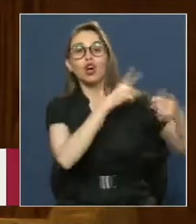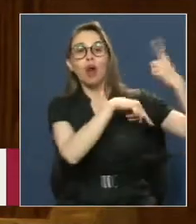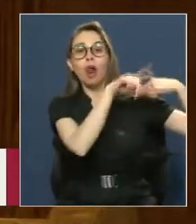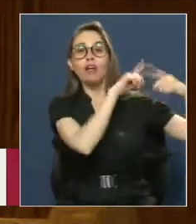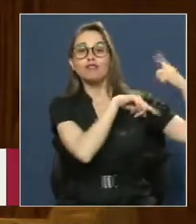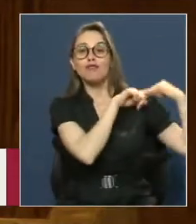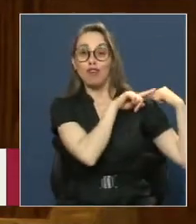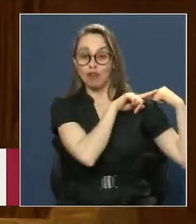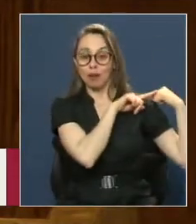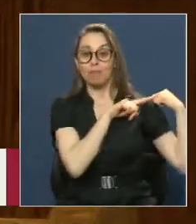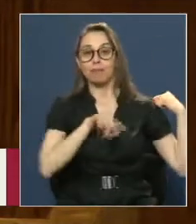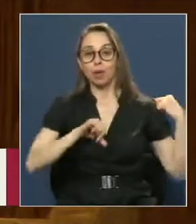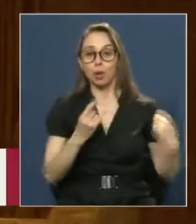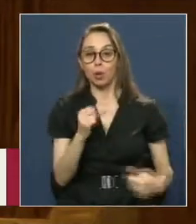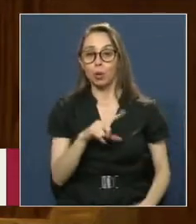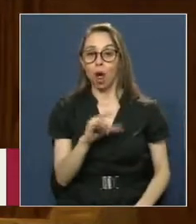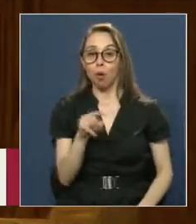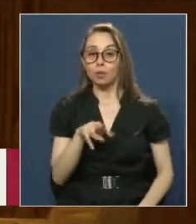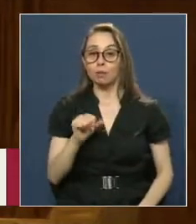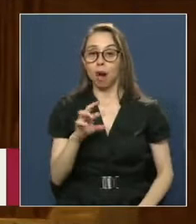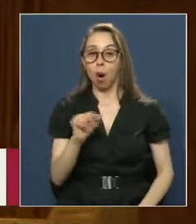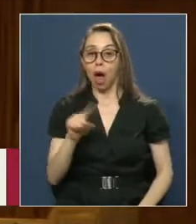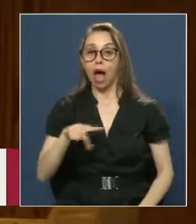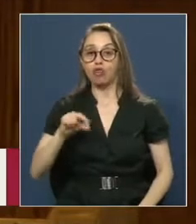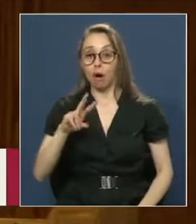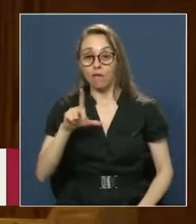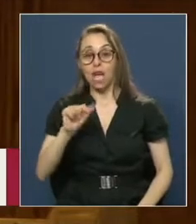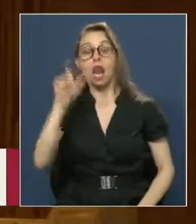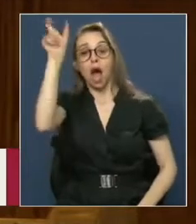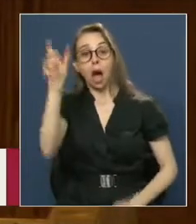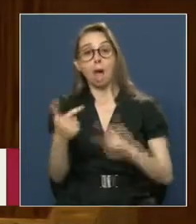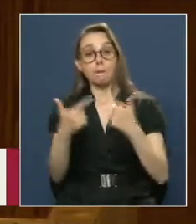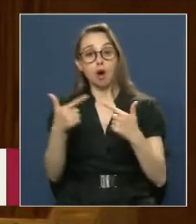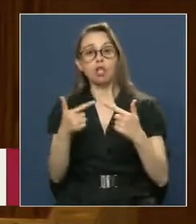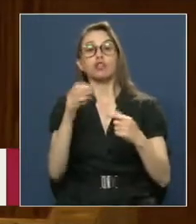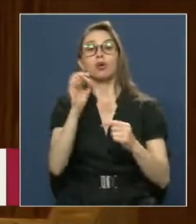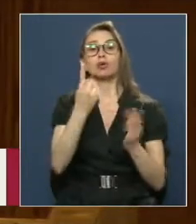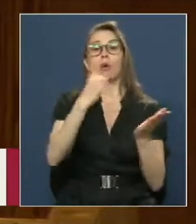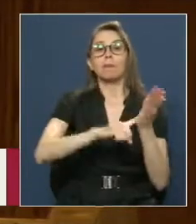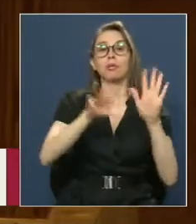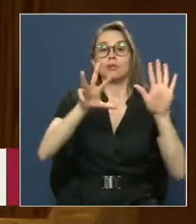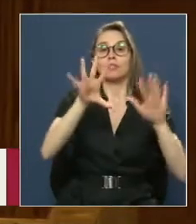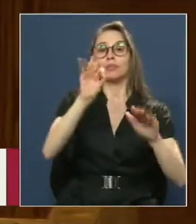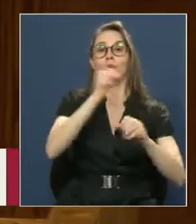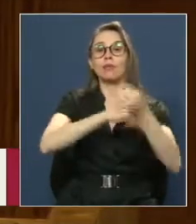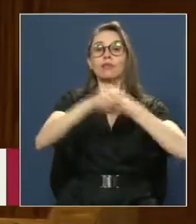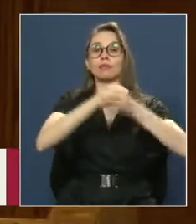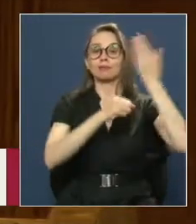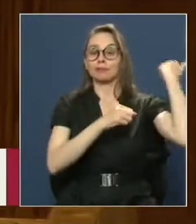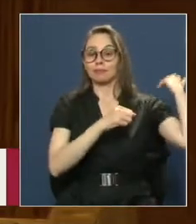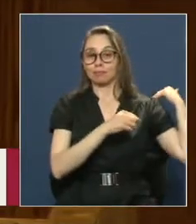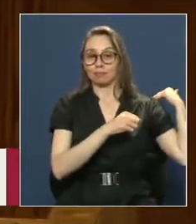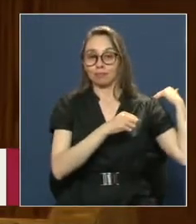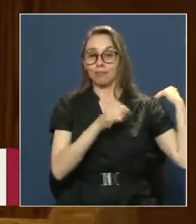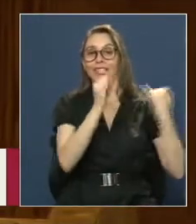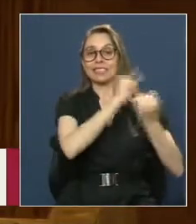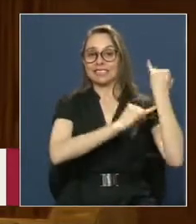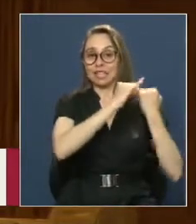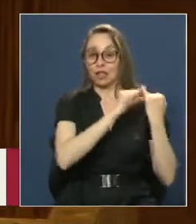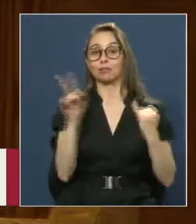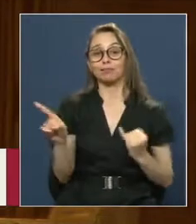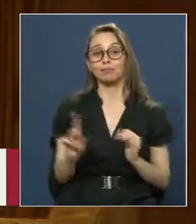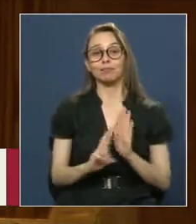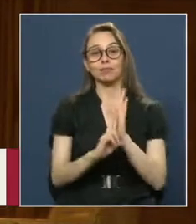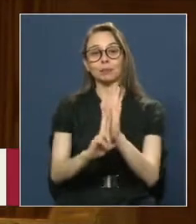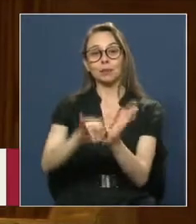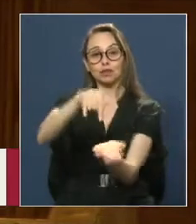Juan Luis Maurás Novela Fue un político De la segunda mitad Del siglo pasado Que representó En el Congreso Nacional